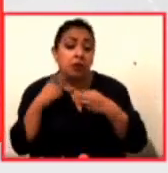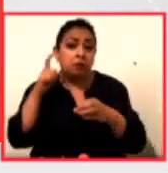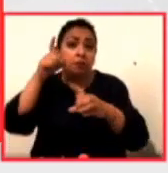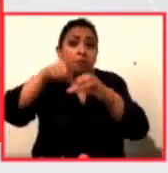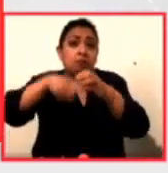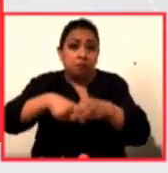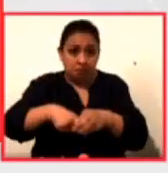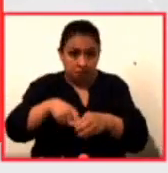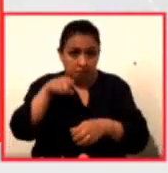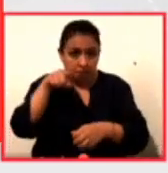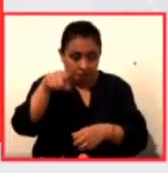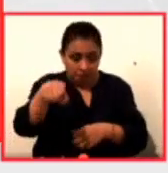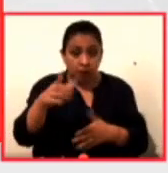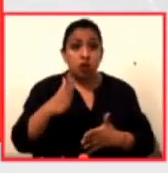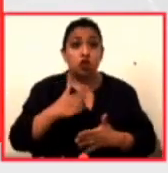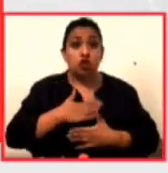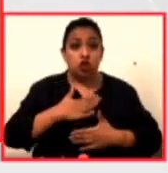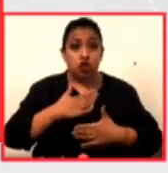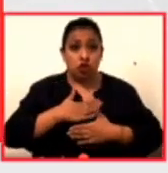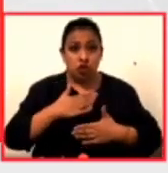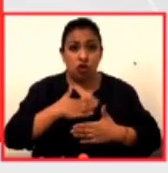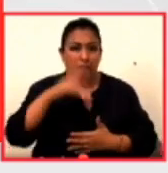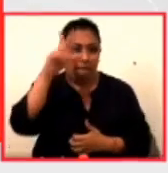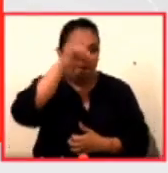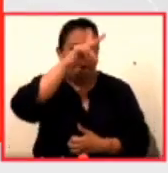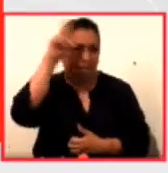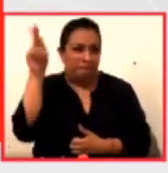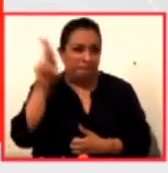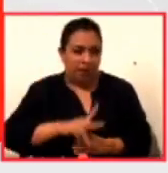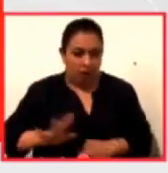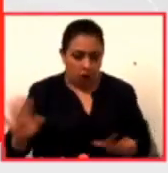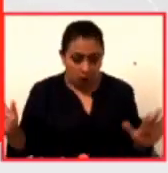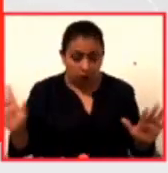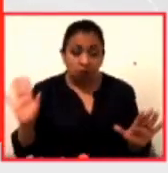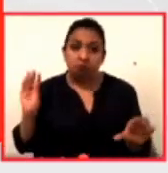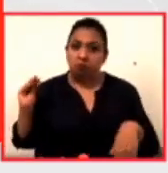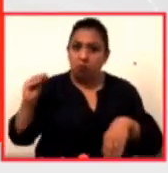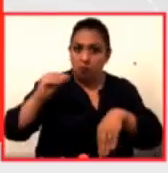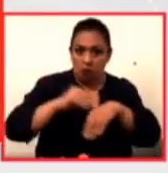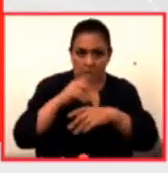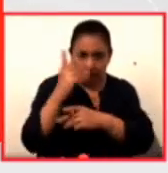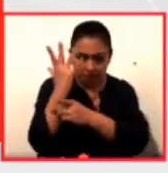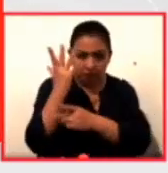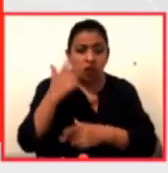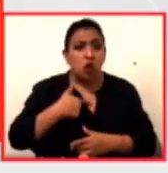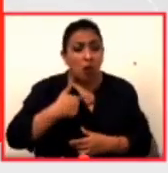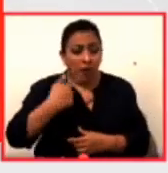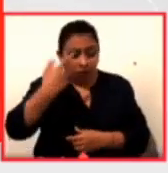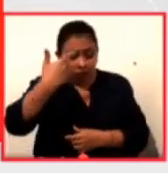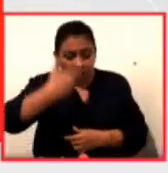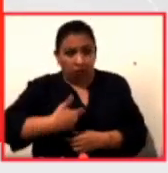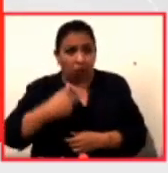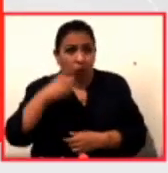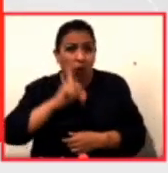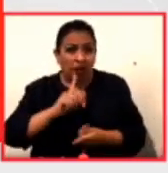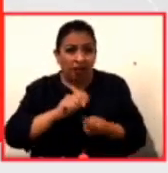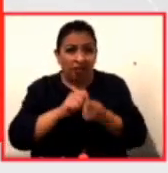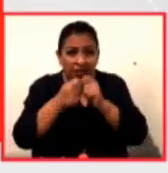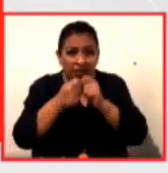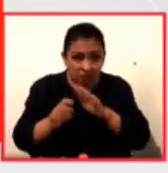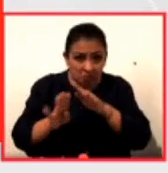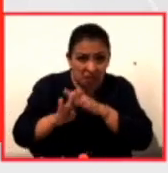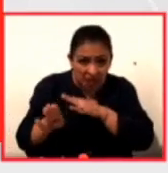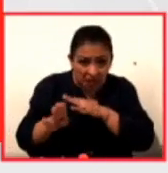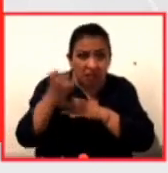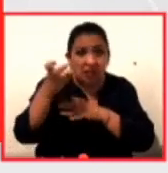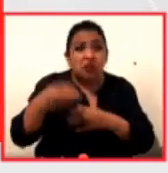Juana. Yo, la peor de todas. Y agrega, ser mujer transgénero e inmigrante es